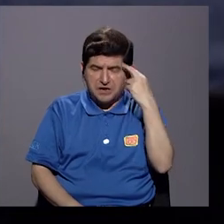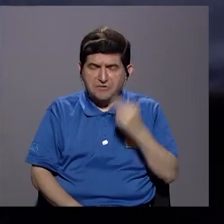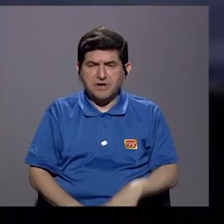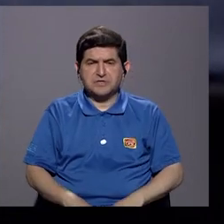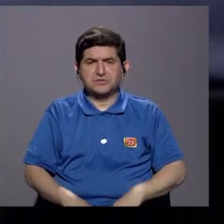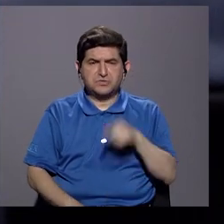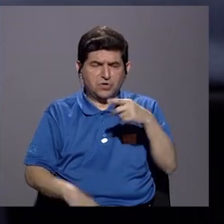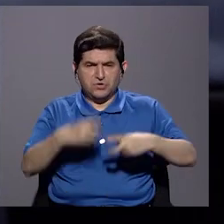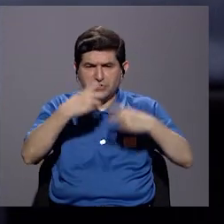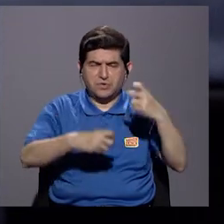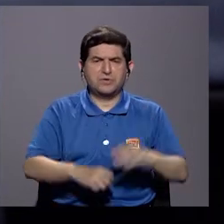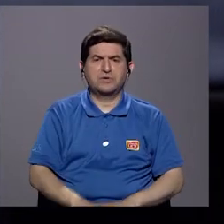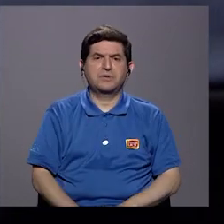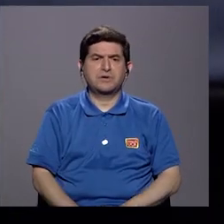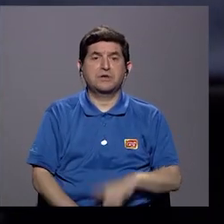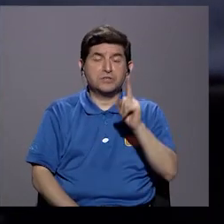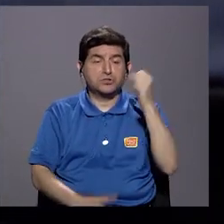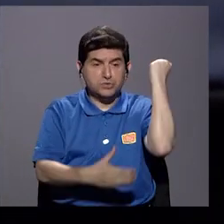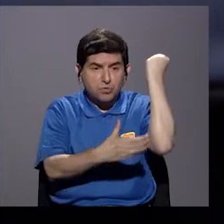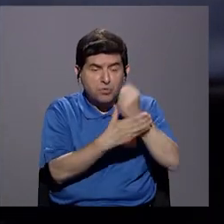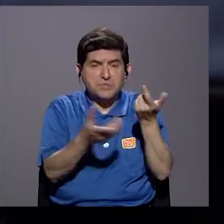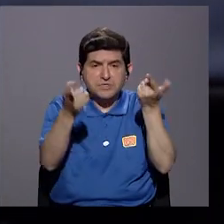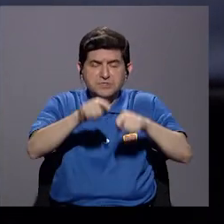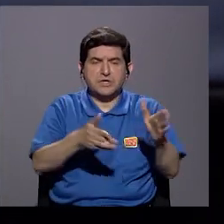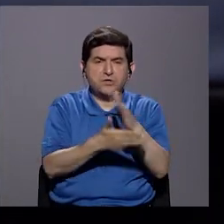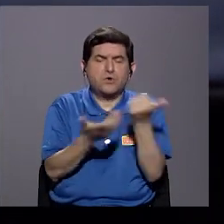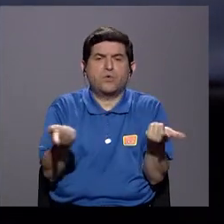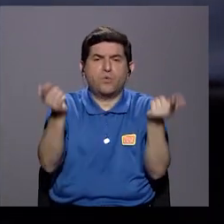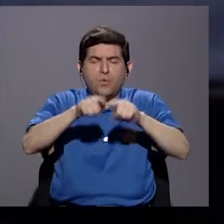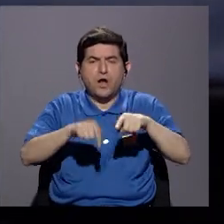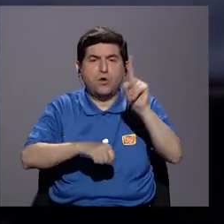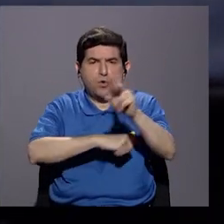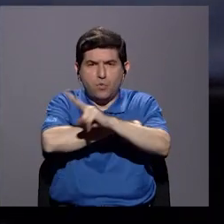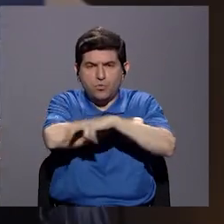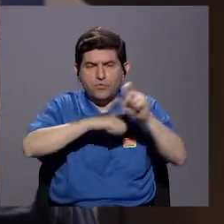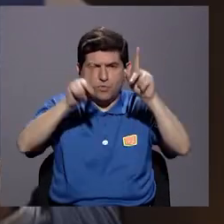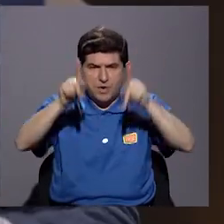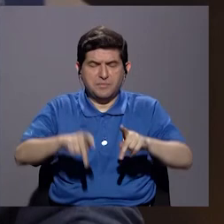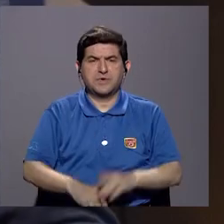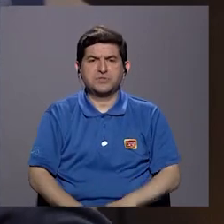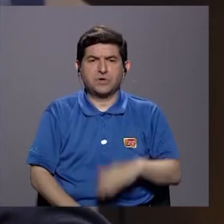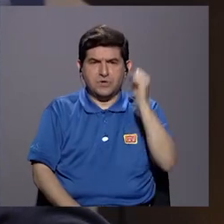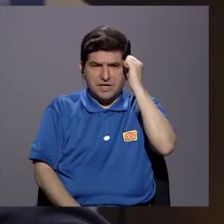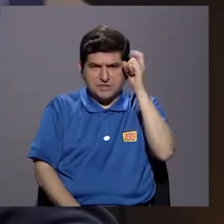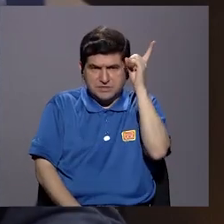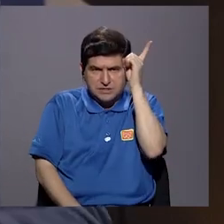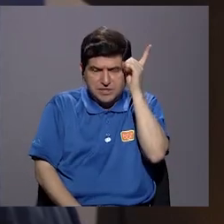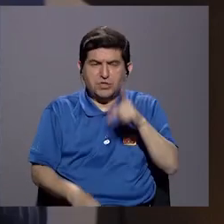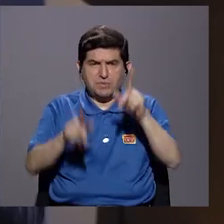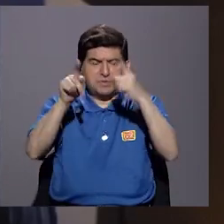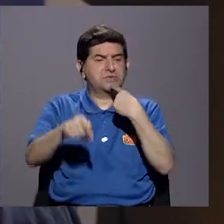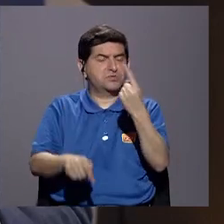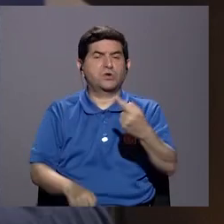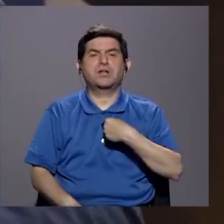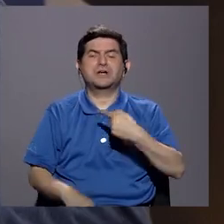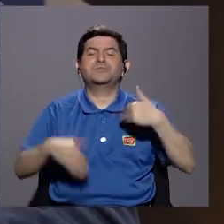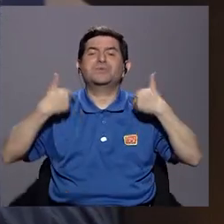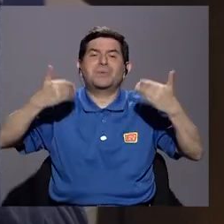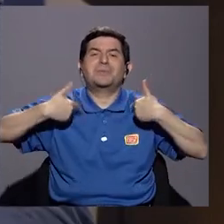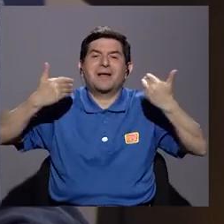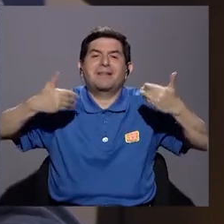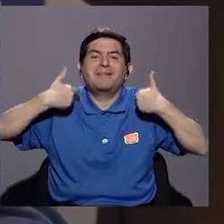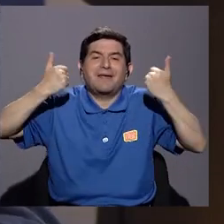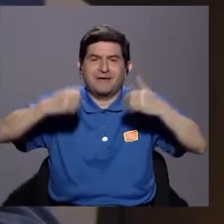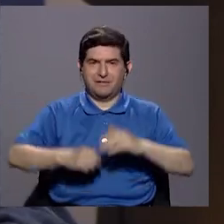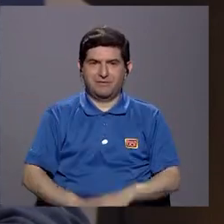dar cuatro vueltas en redes sociales y si pasa un homicidio y el otro ya pasó algo, un asalto a una persona haciendo me da un y la gente me pone como que yo me